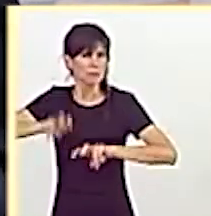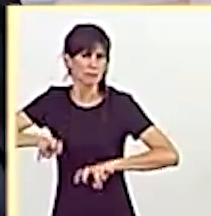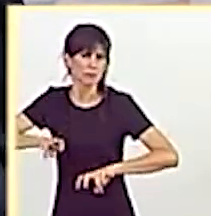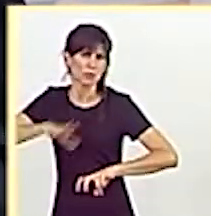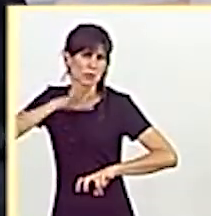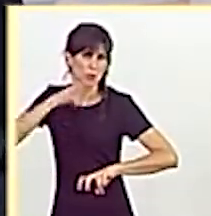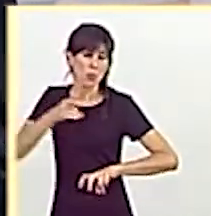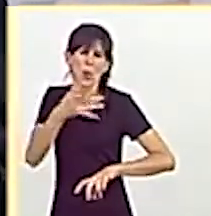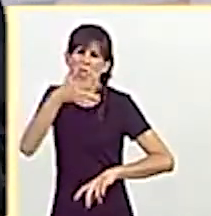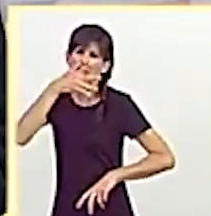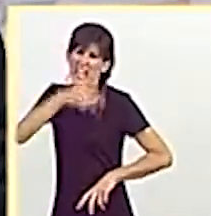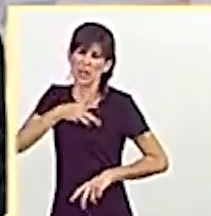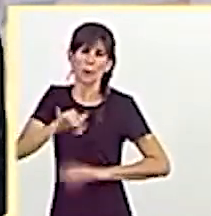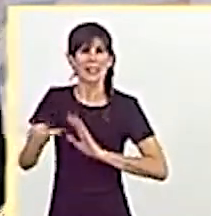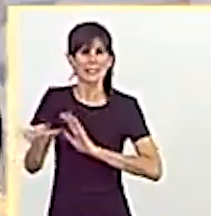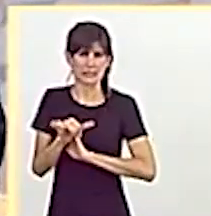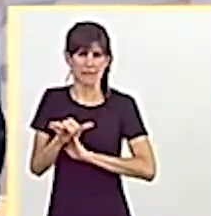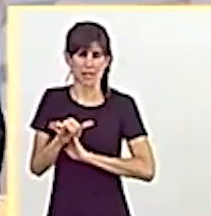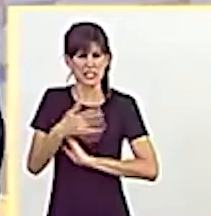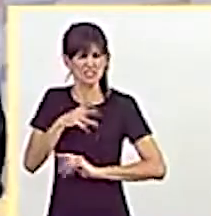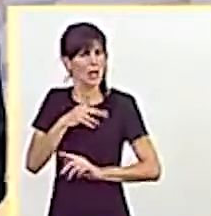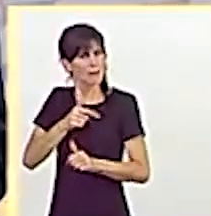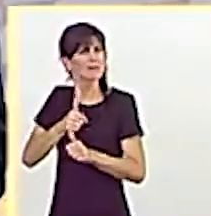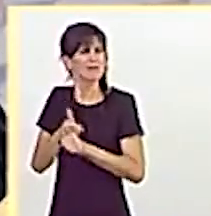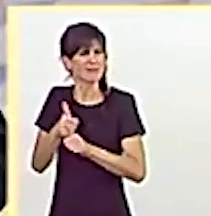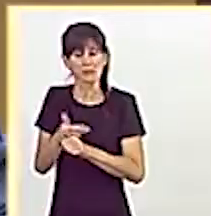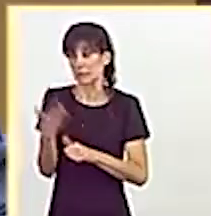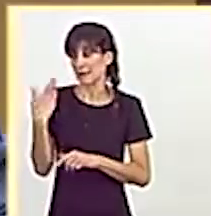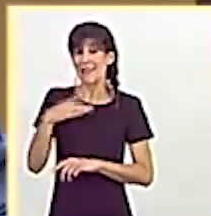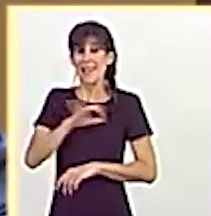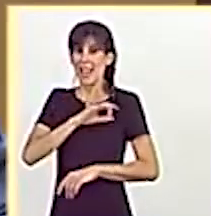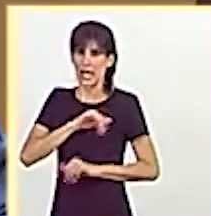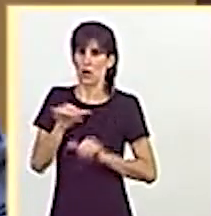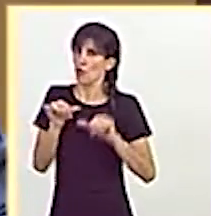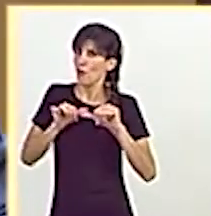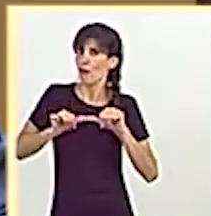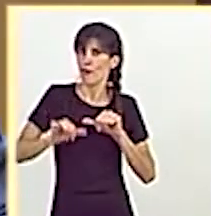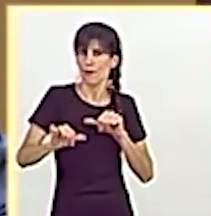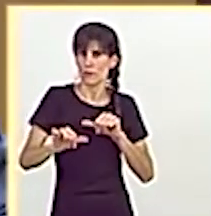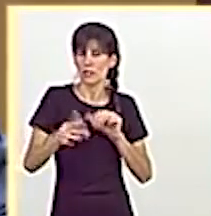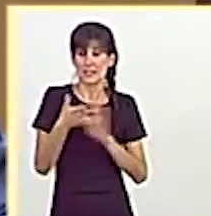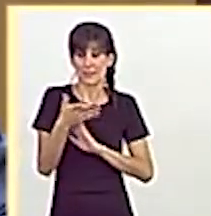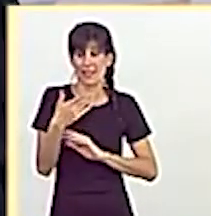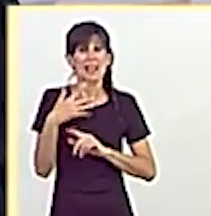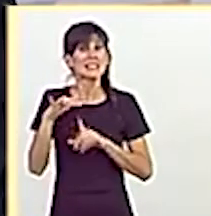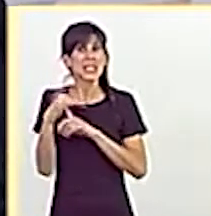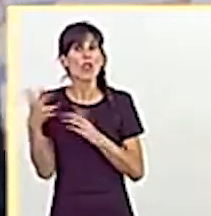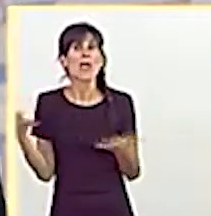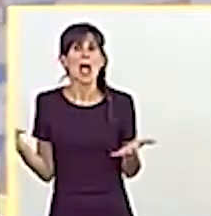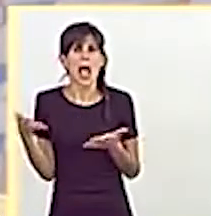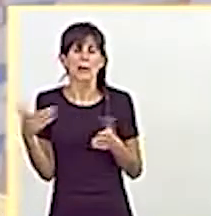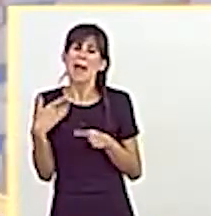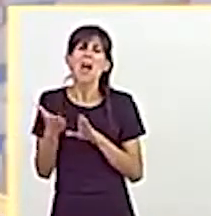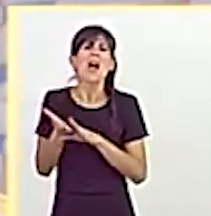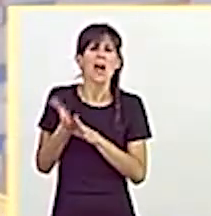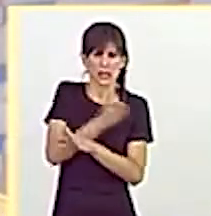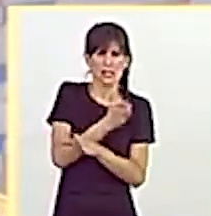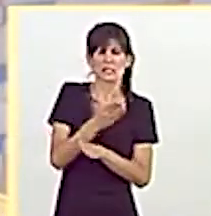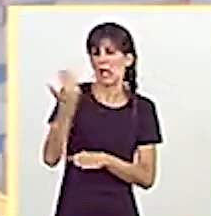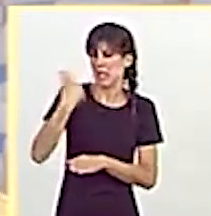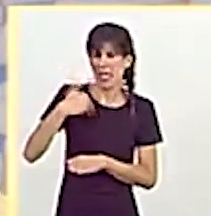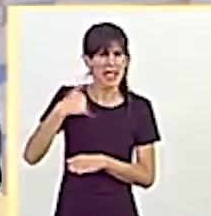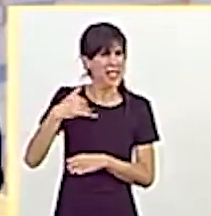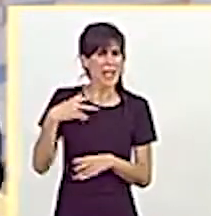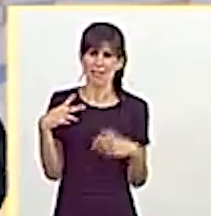comisión de un delito de estafa. Es decir, estamos detrás y desde enero, desde enero, desde este año, antes del estado de alarma, ya se están tomando esas